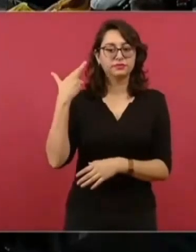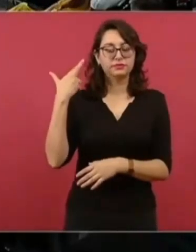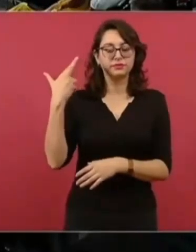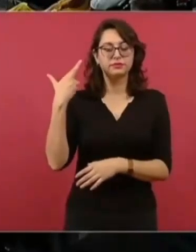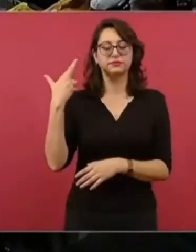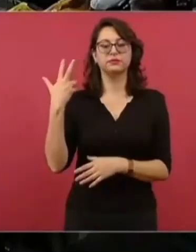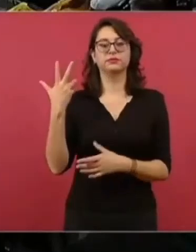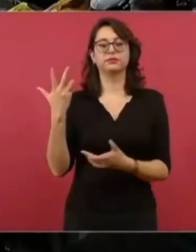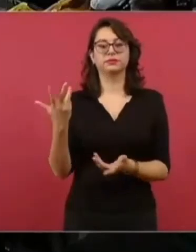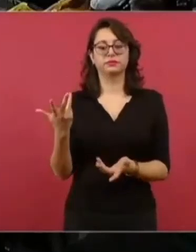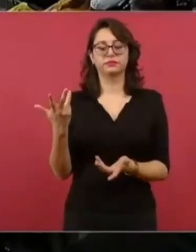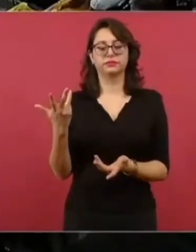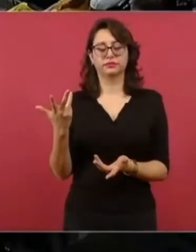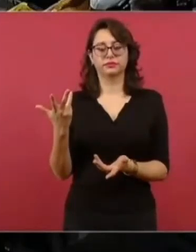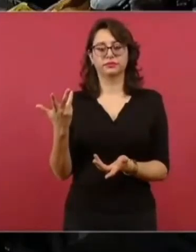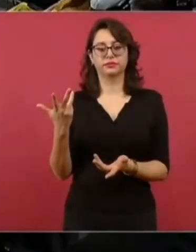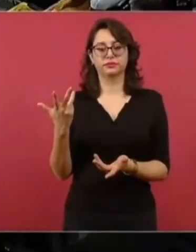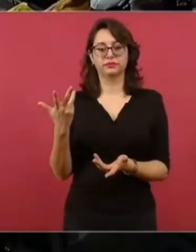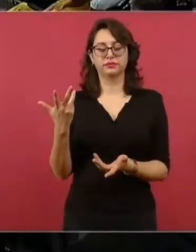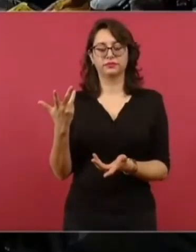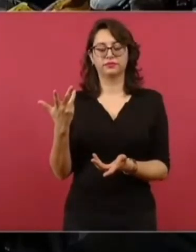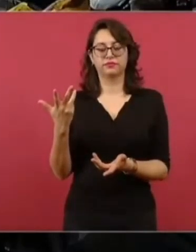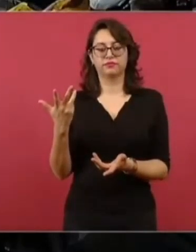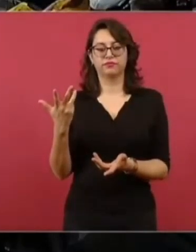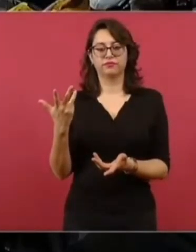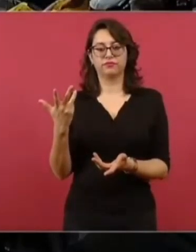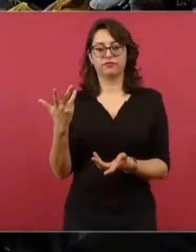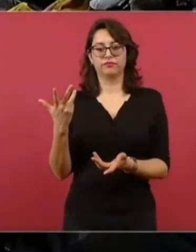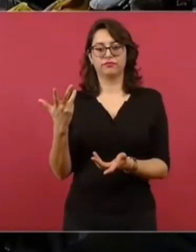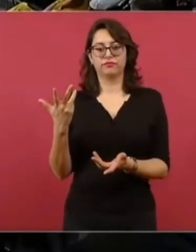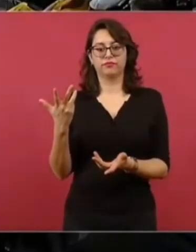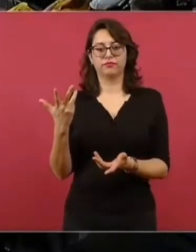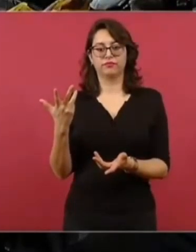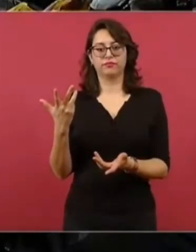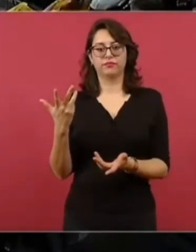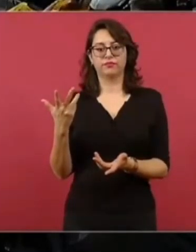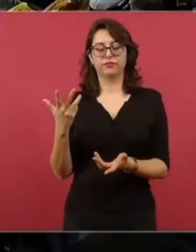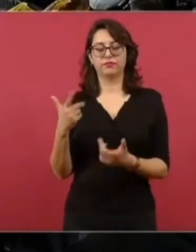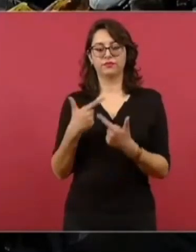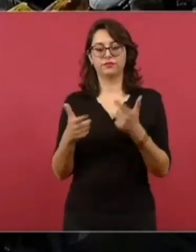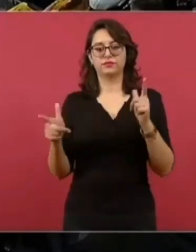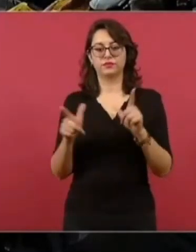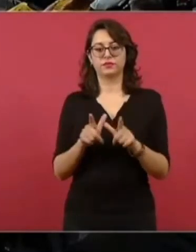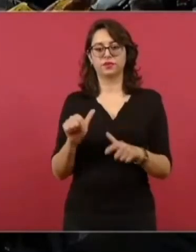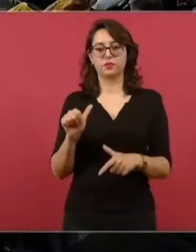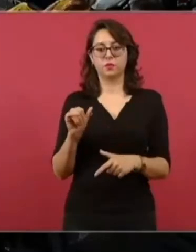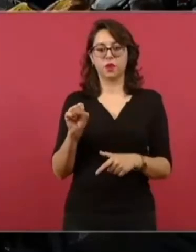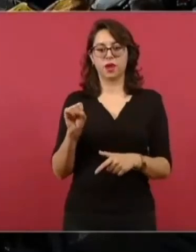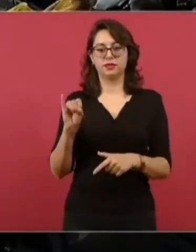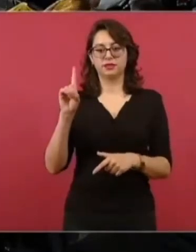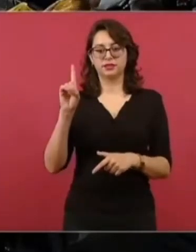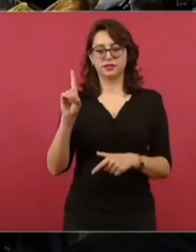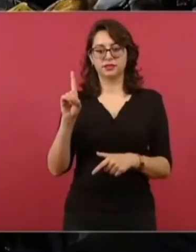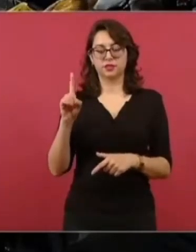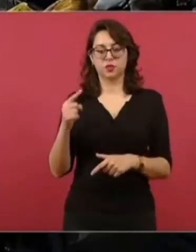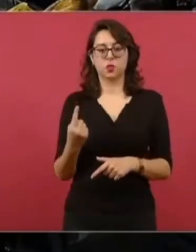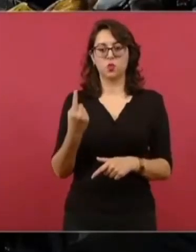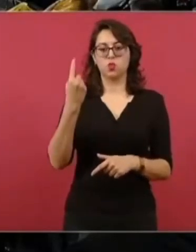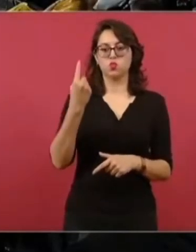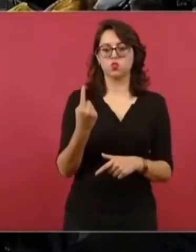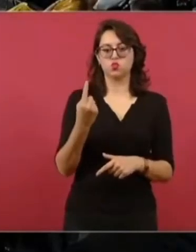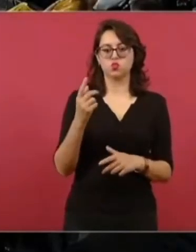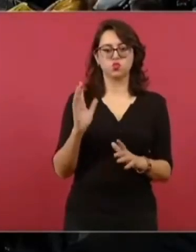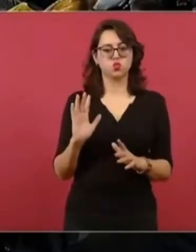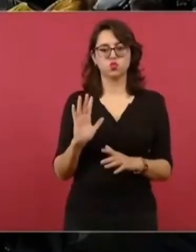Ahora quedamos en hacerlo con los de Asir, pero no, porque ¿para qué le